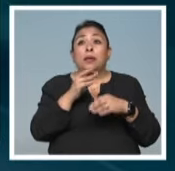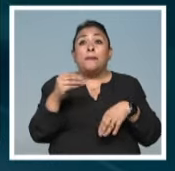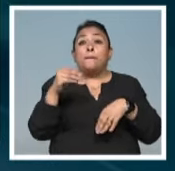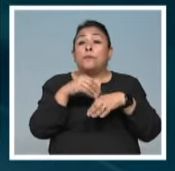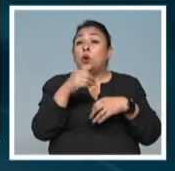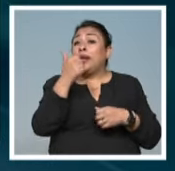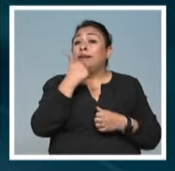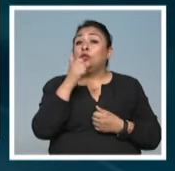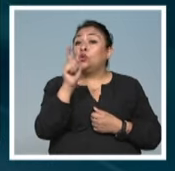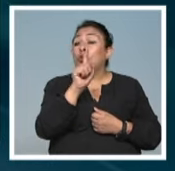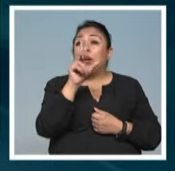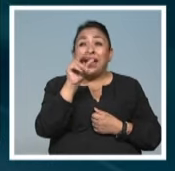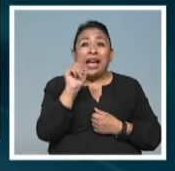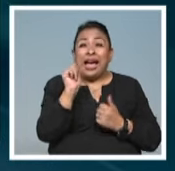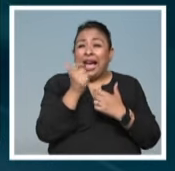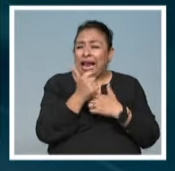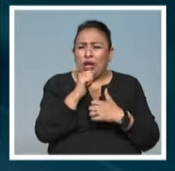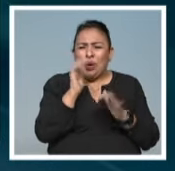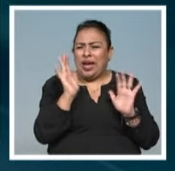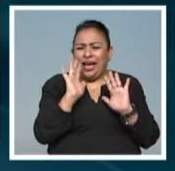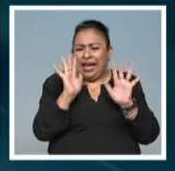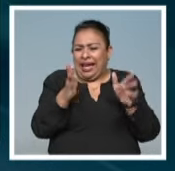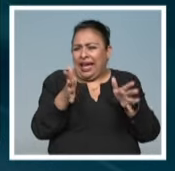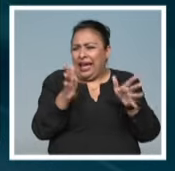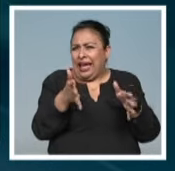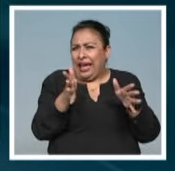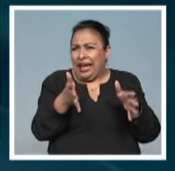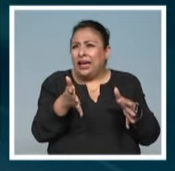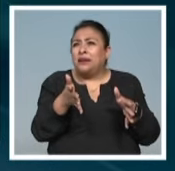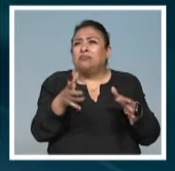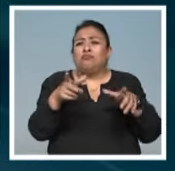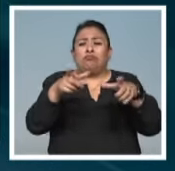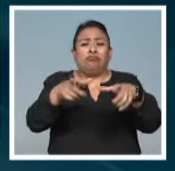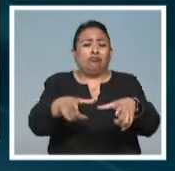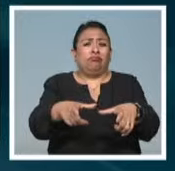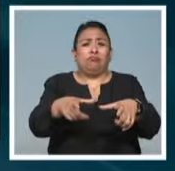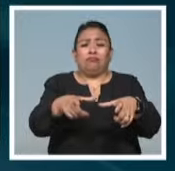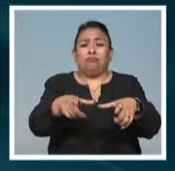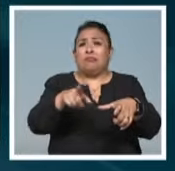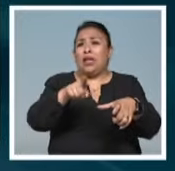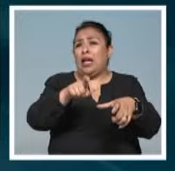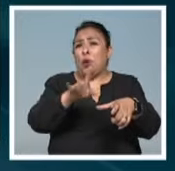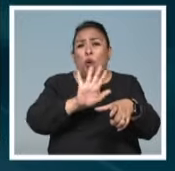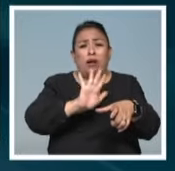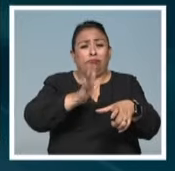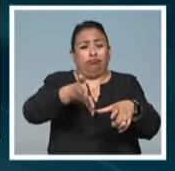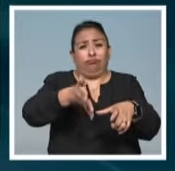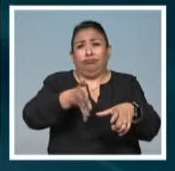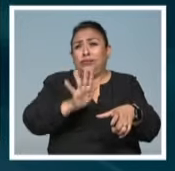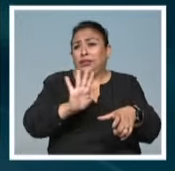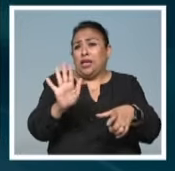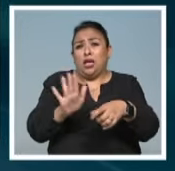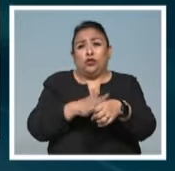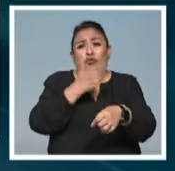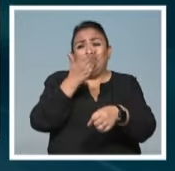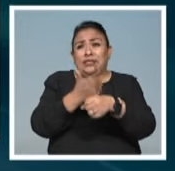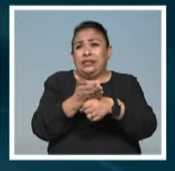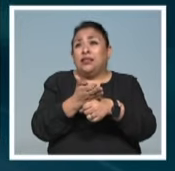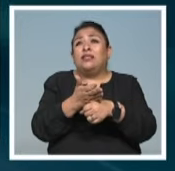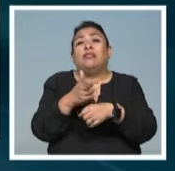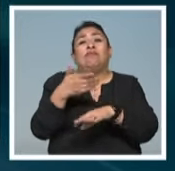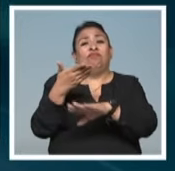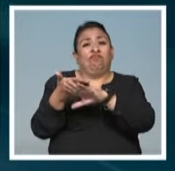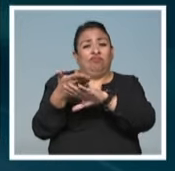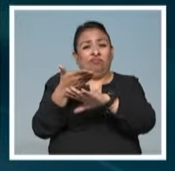pongan azúcar ni ningún otro tipo de elemento al agua, pongan nada más los recipientes con agua y eso es suficiente porque es muy